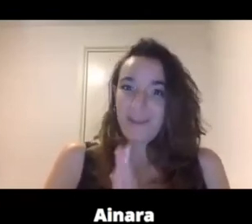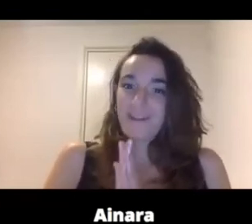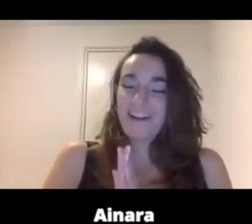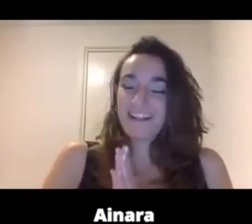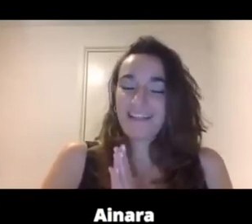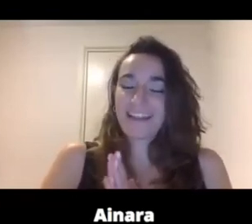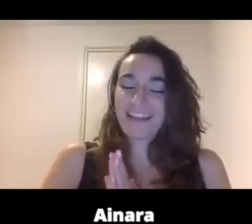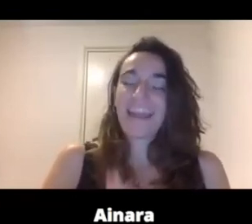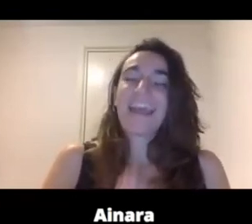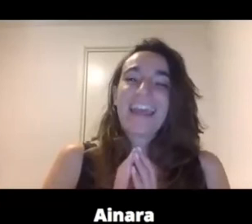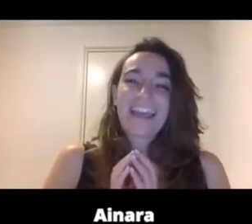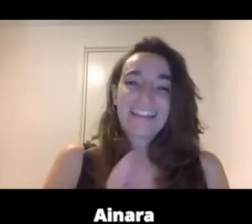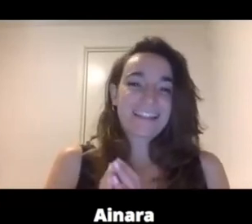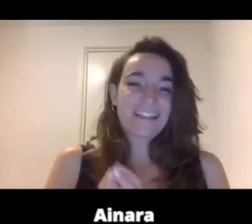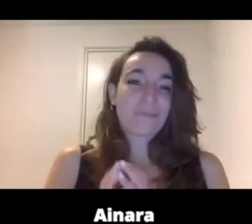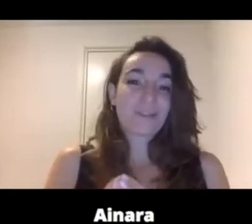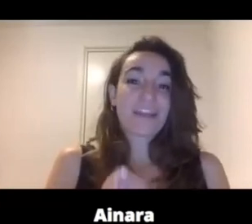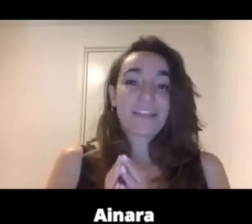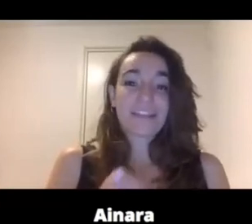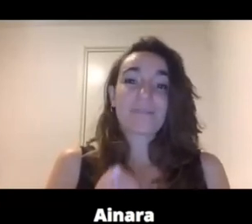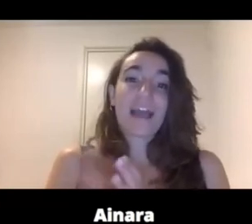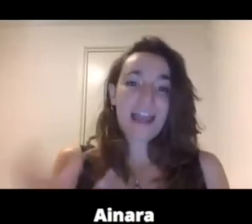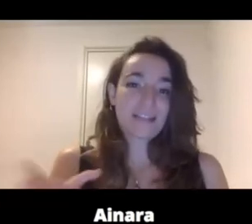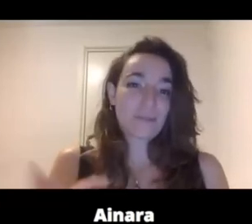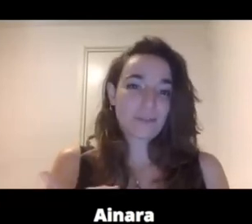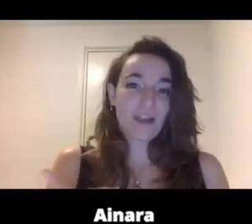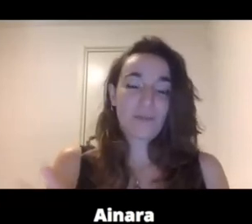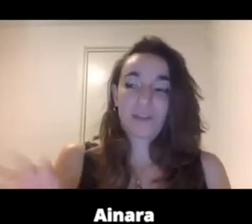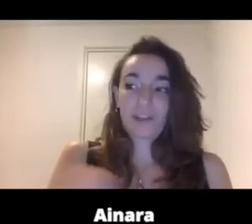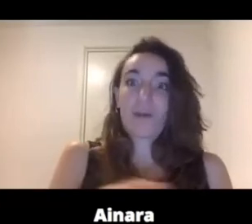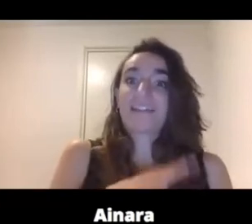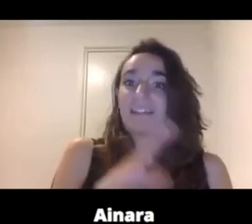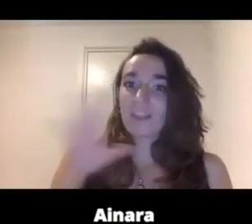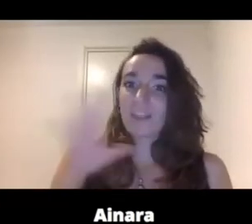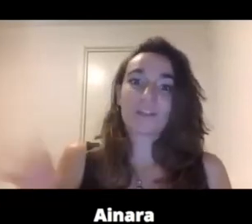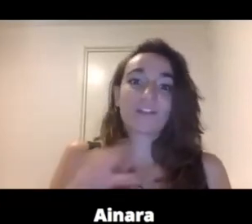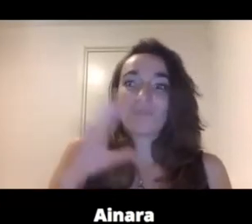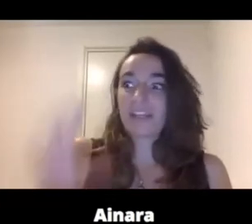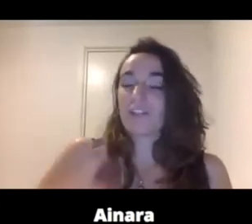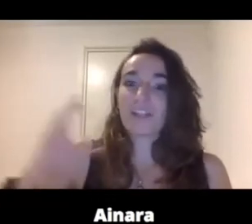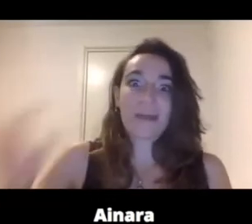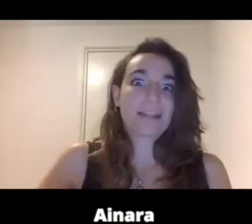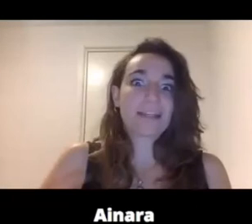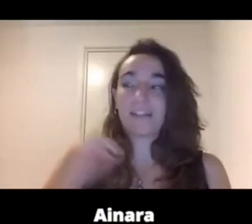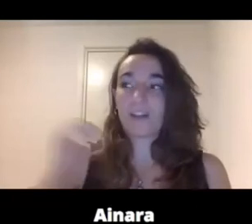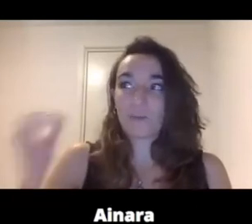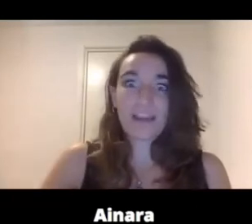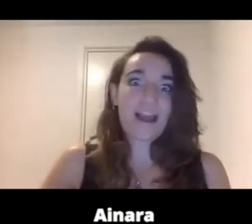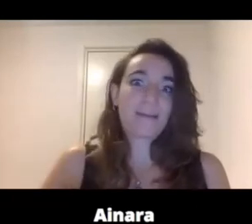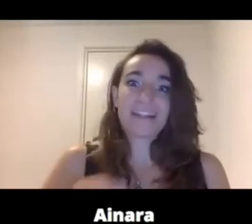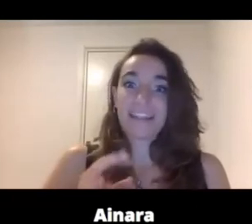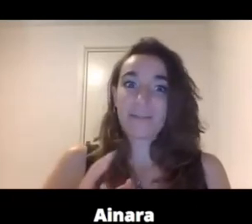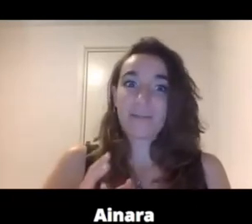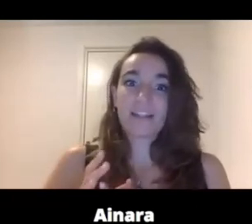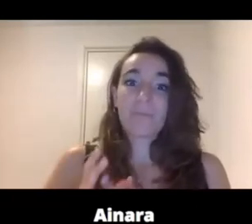primero saber quién es esa persona y dirigirme a esa persona porque toda la estrategia después de contenidos de marketing de cómo